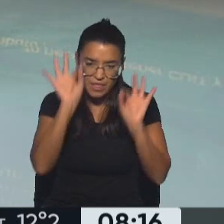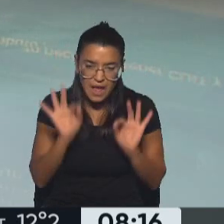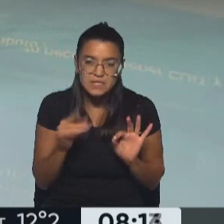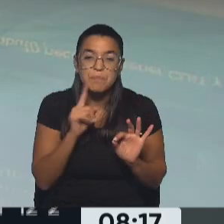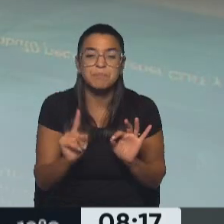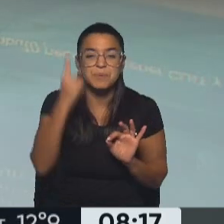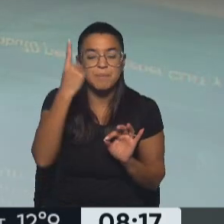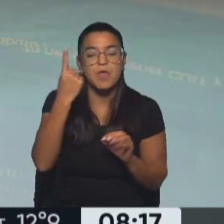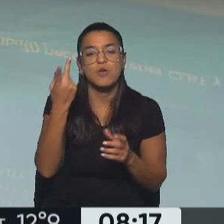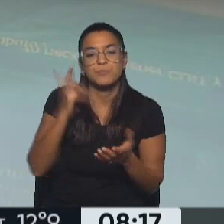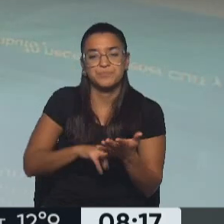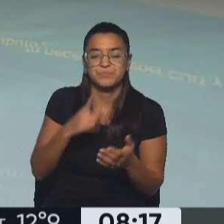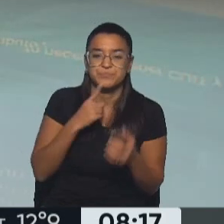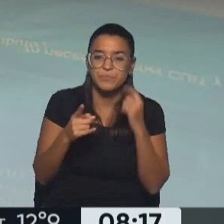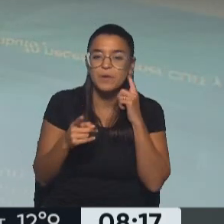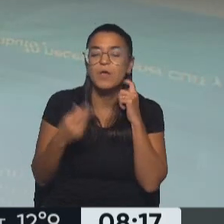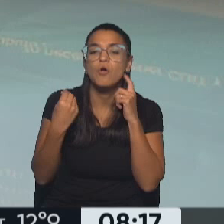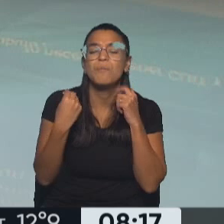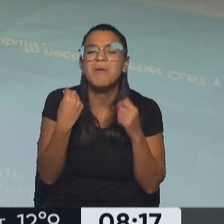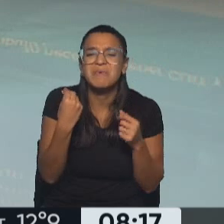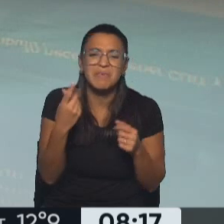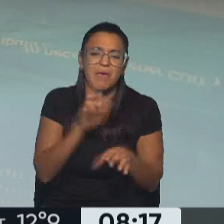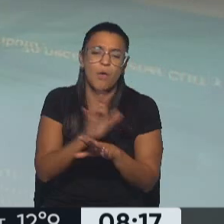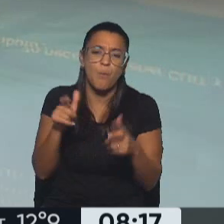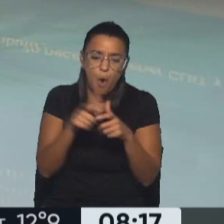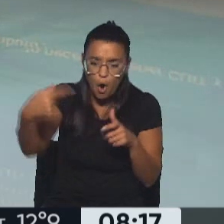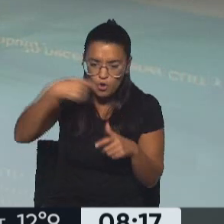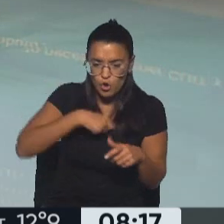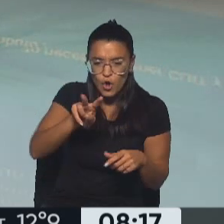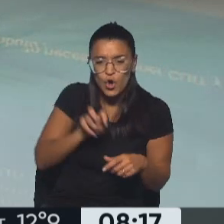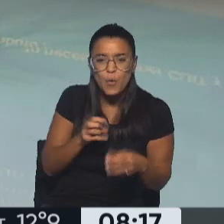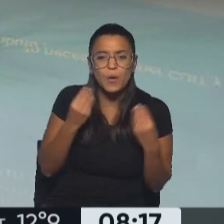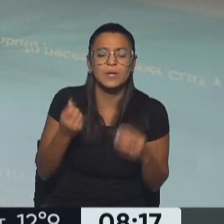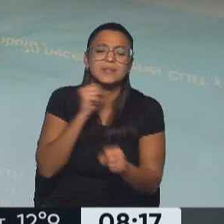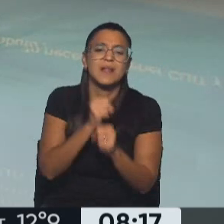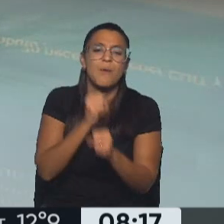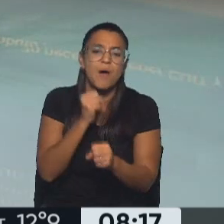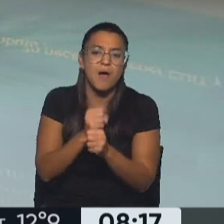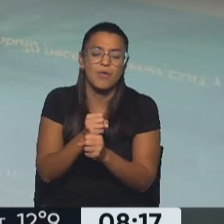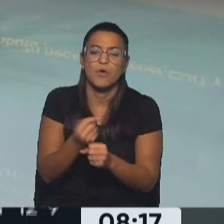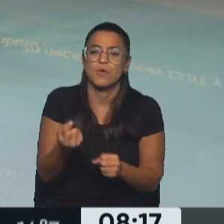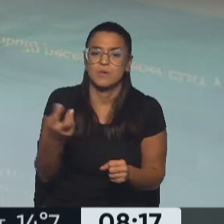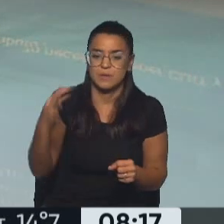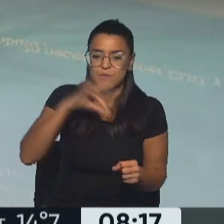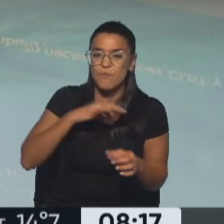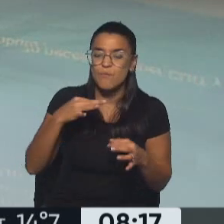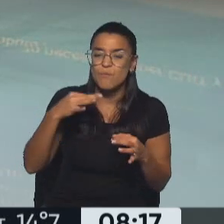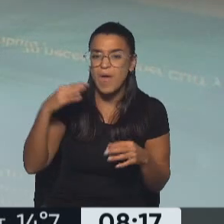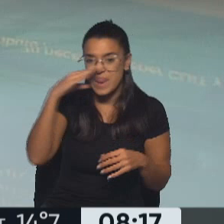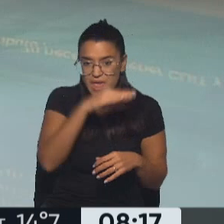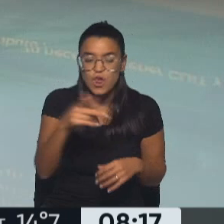Primero reiteramos entonces en qué consiste este bono en el caso de los trabajadores sin ingresos formales,